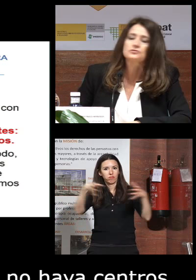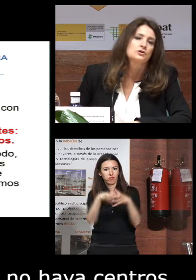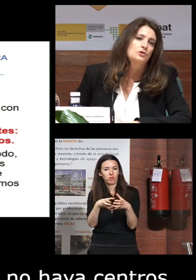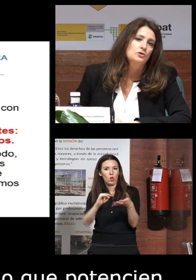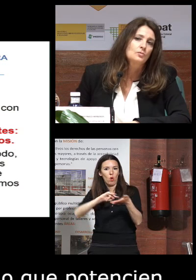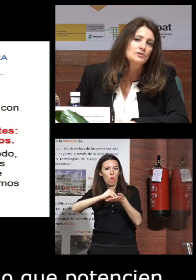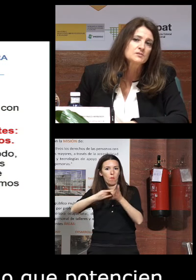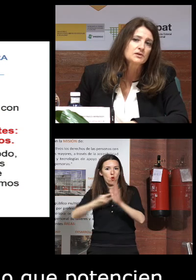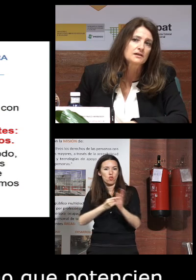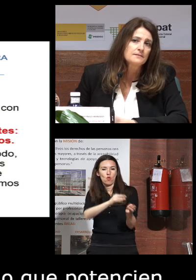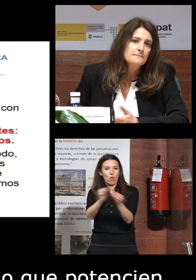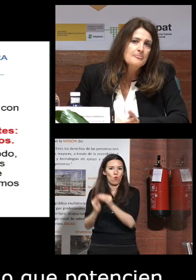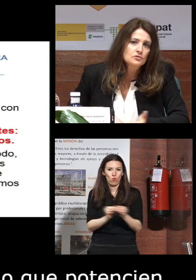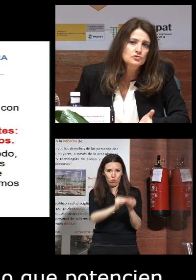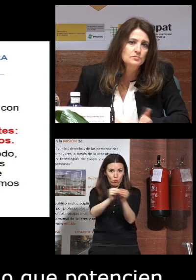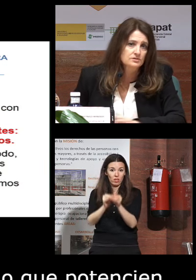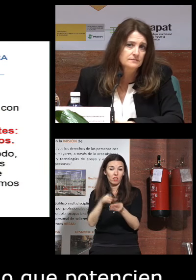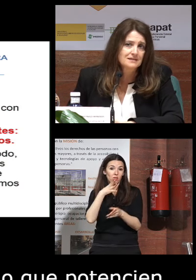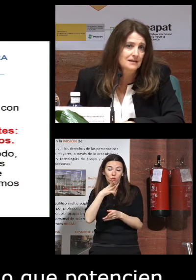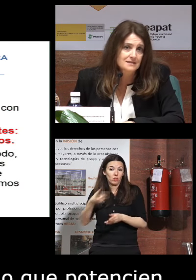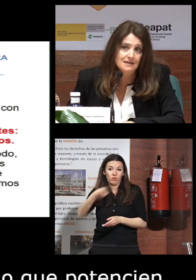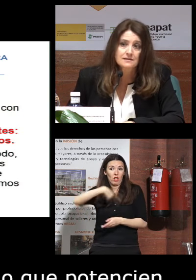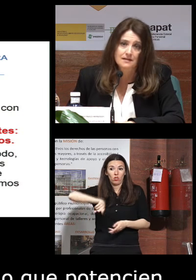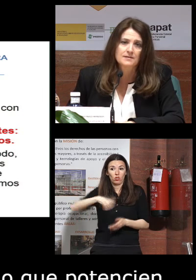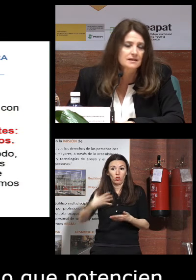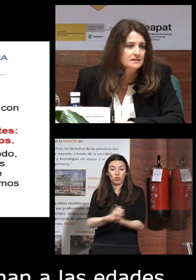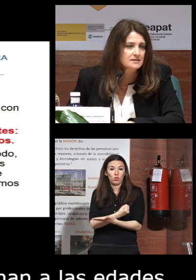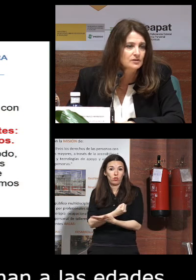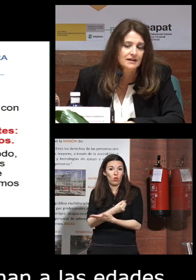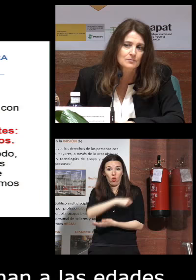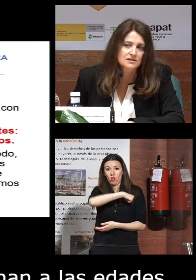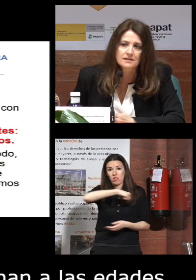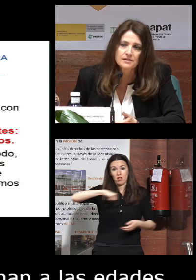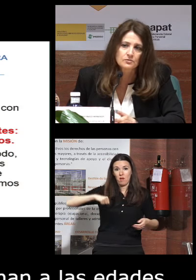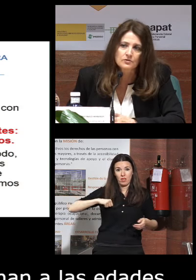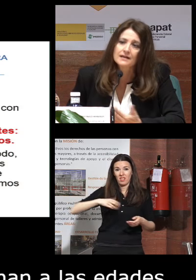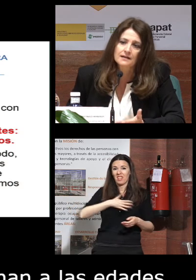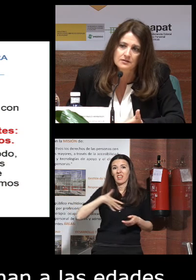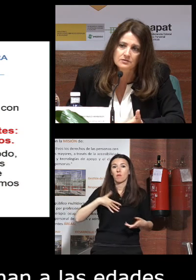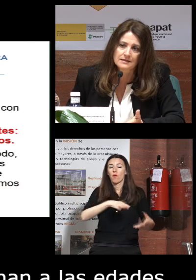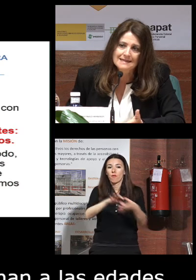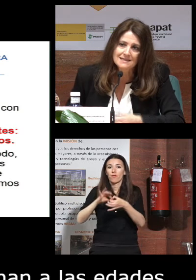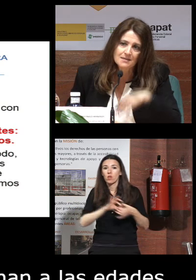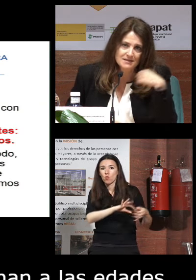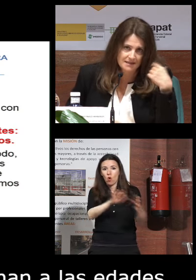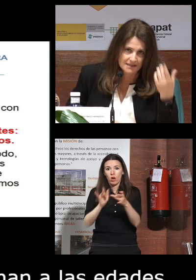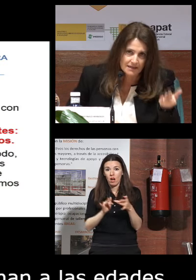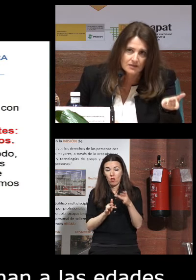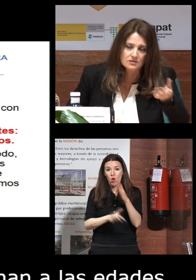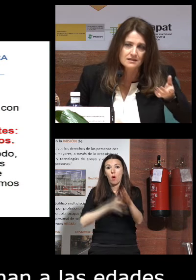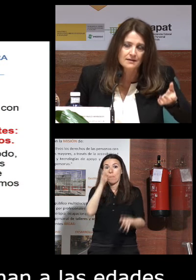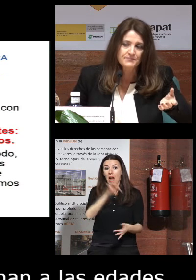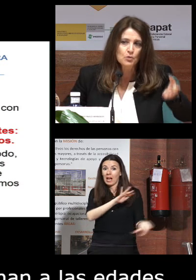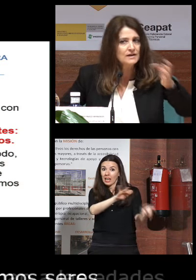proyectos comunes porque todos somos seres interdependientes y lo que queremos es el vínculo y la relación si además en esa